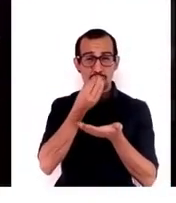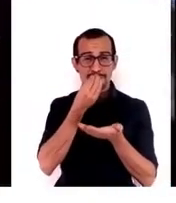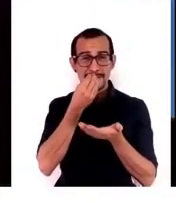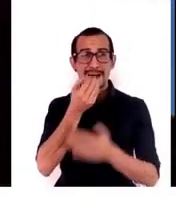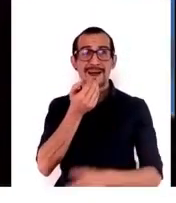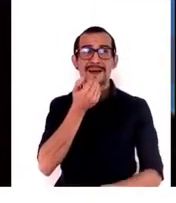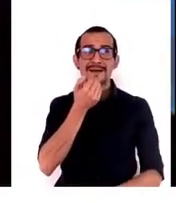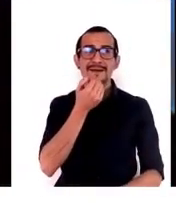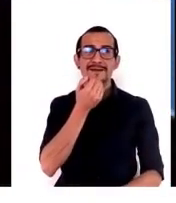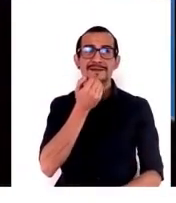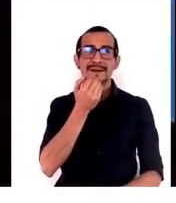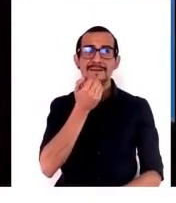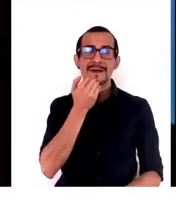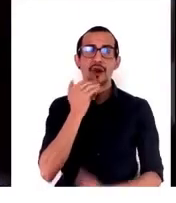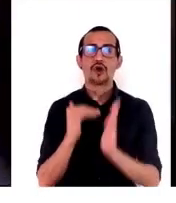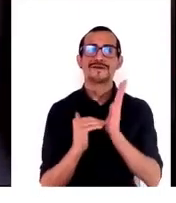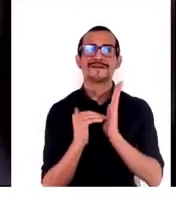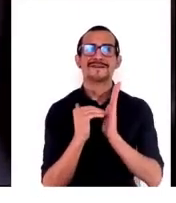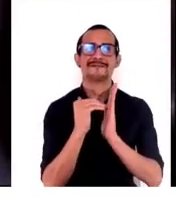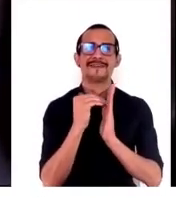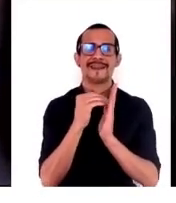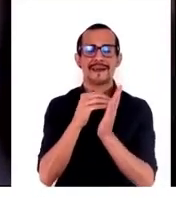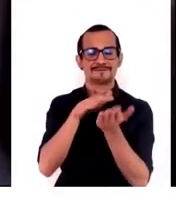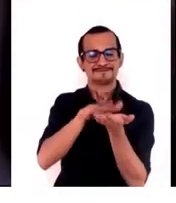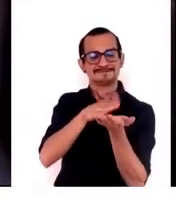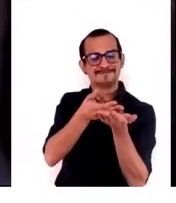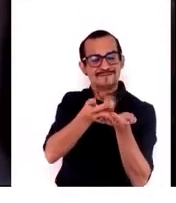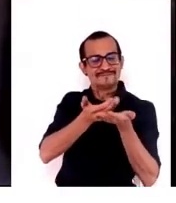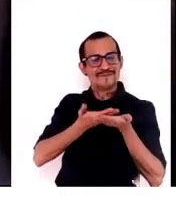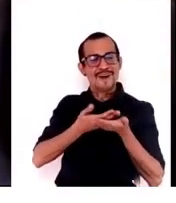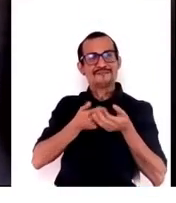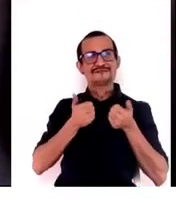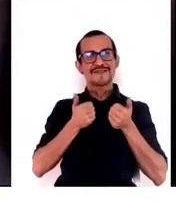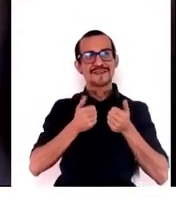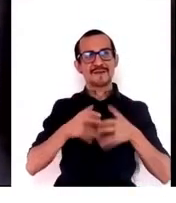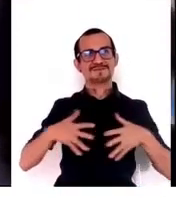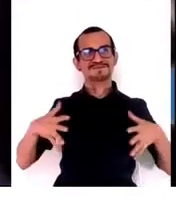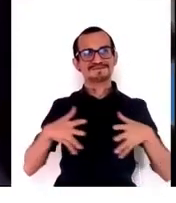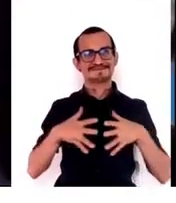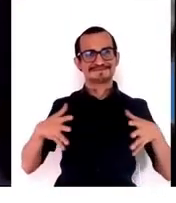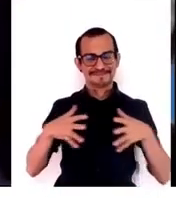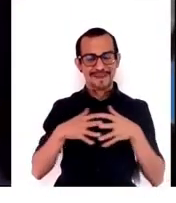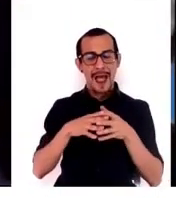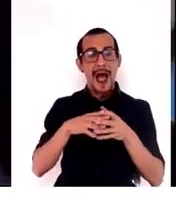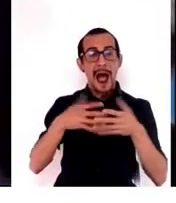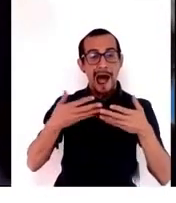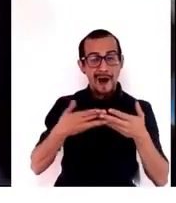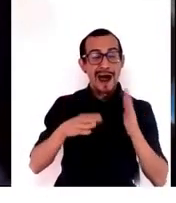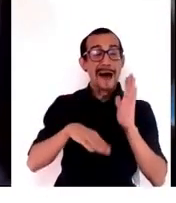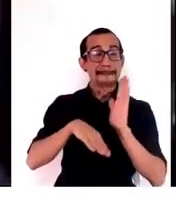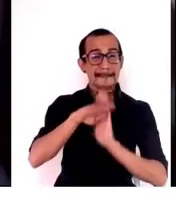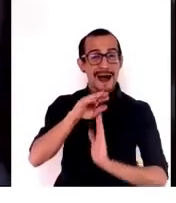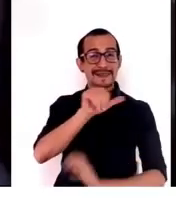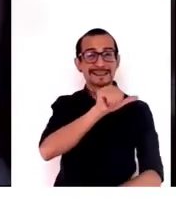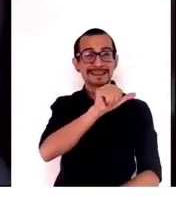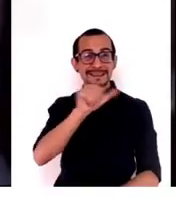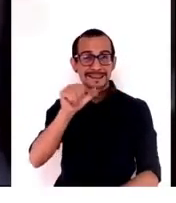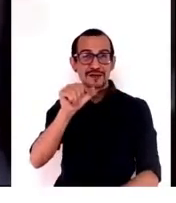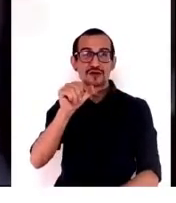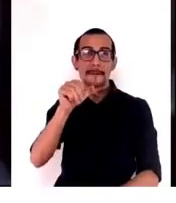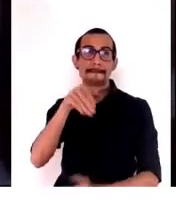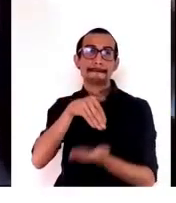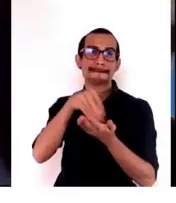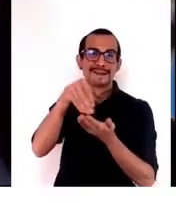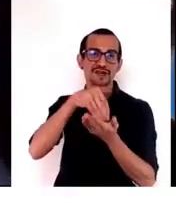nutricional. Ahora mismo sabemos que tenemos más que 690 millones de personas